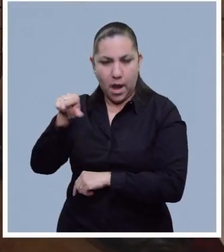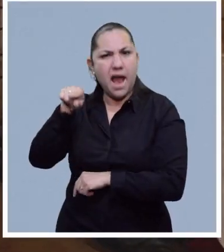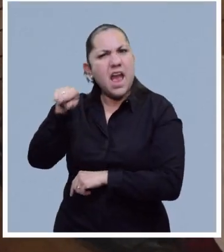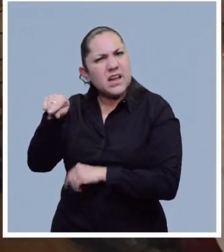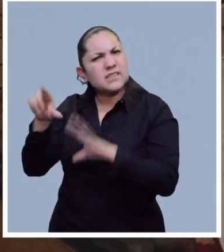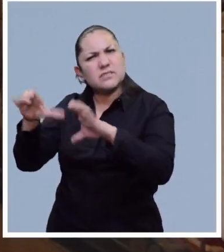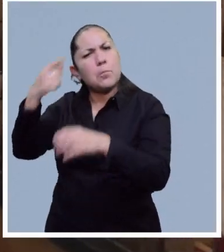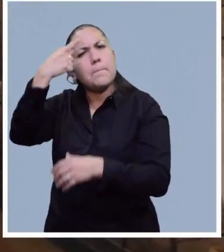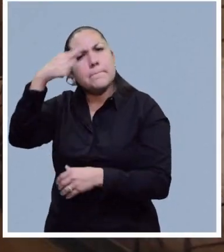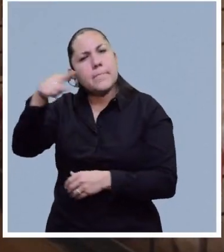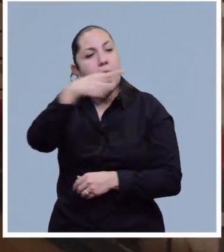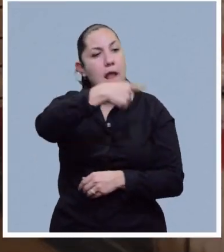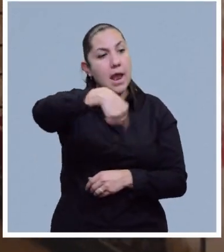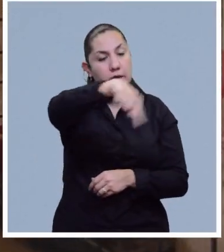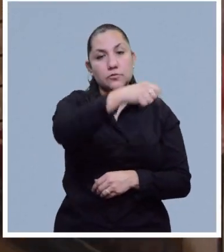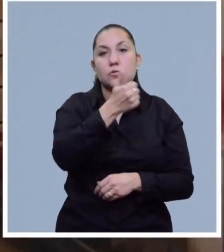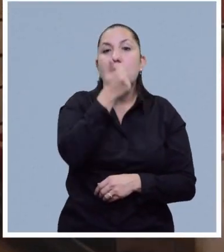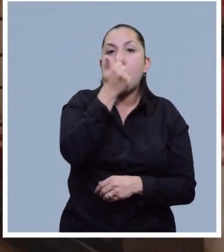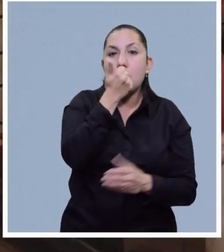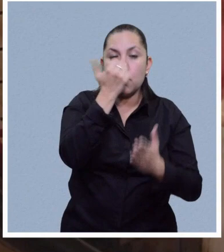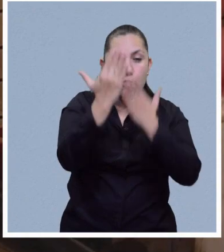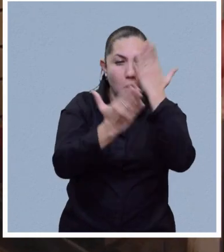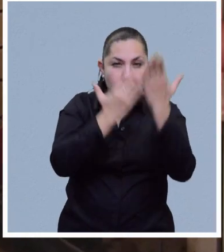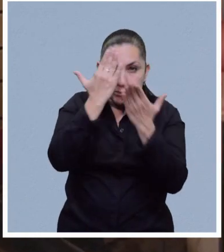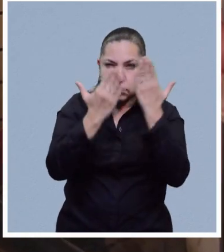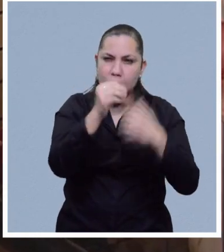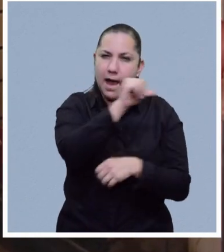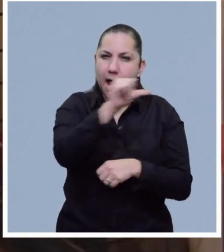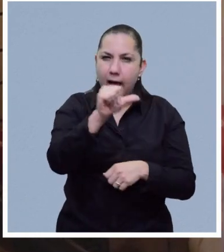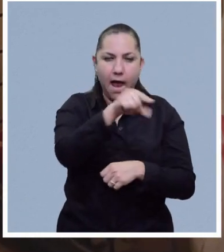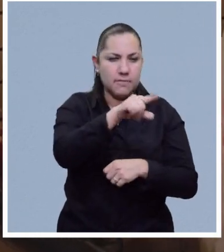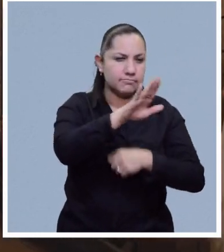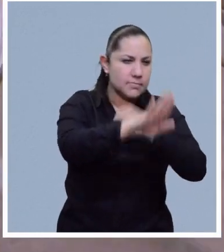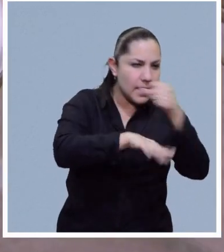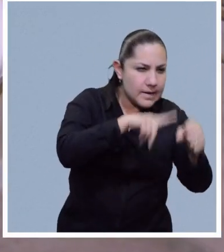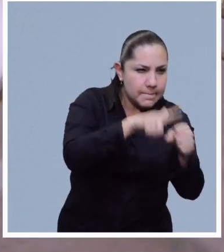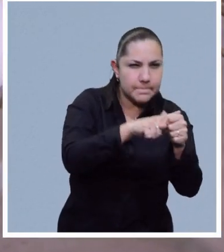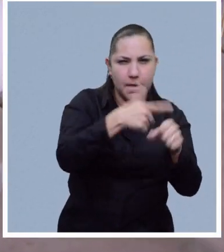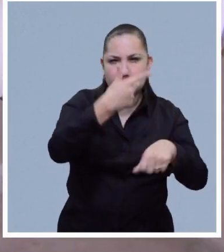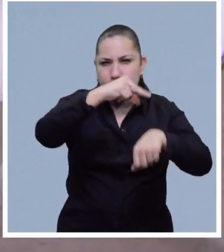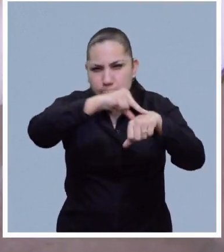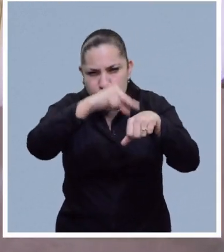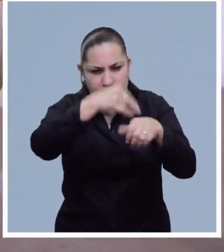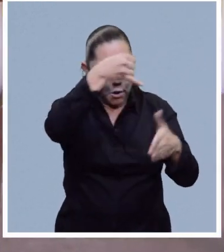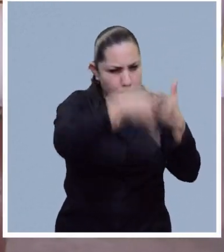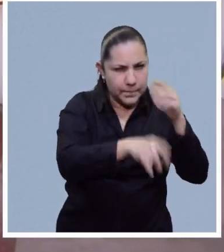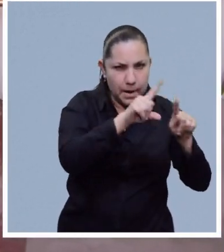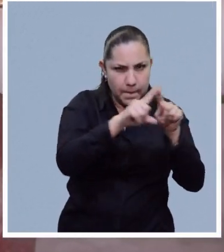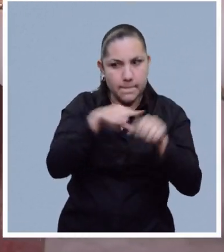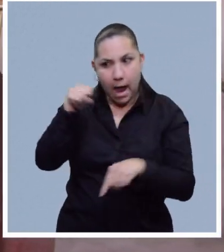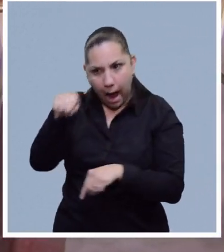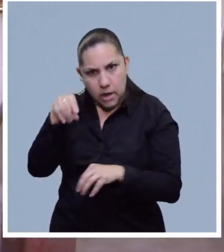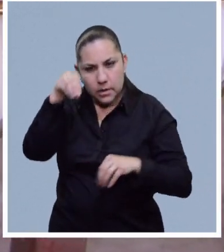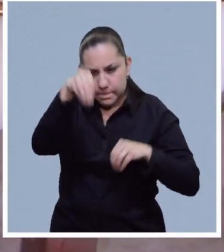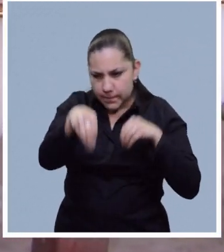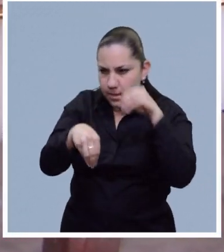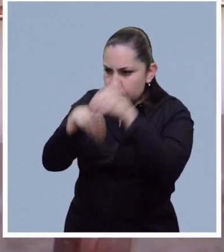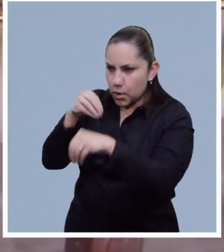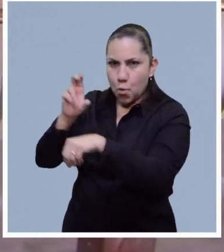Avícola, la cual surgió para la formación profesional de los estudiantes de Medicina Veterinaria e Isotecnia y donde se produce huevo de alta